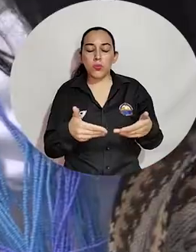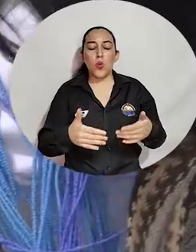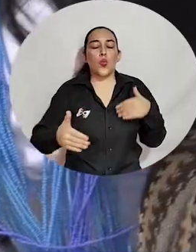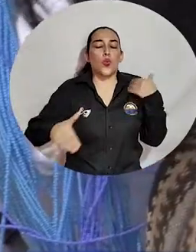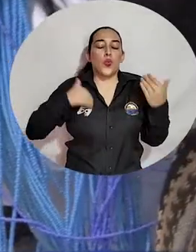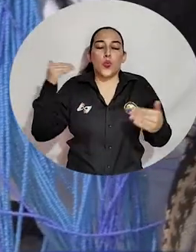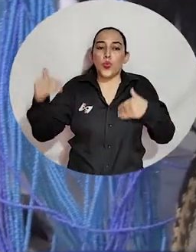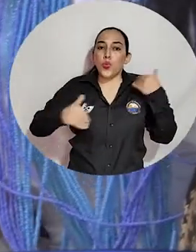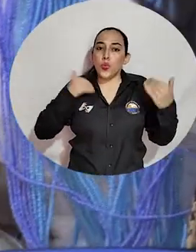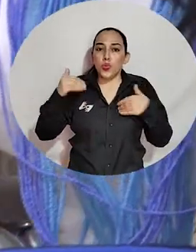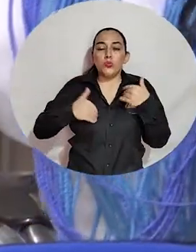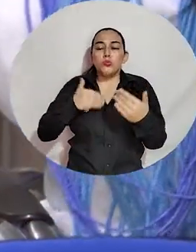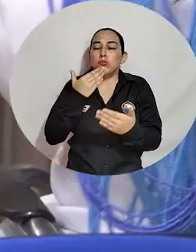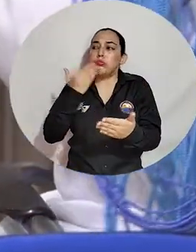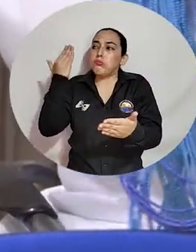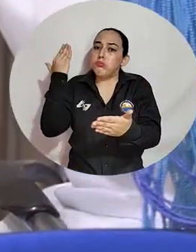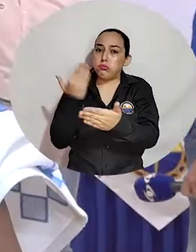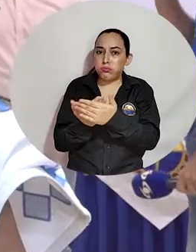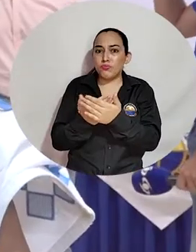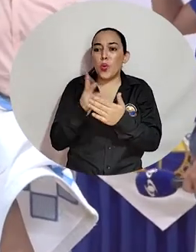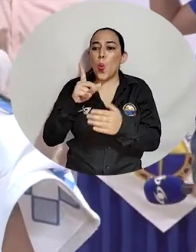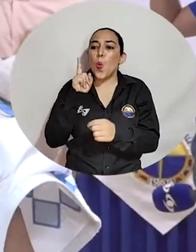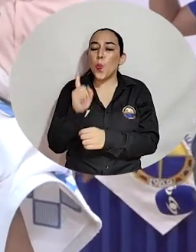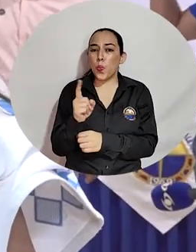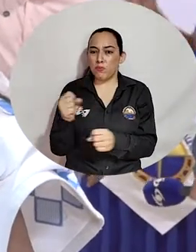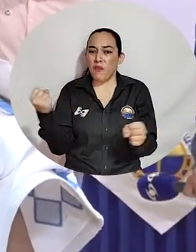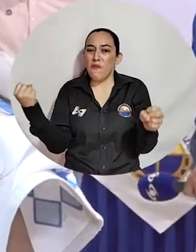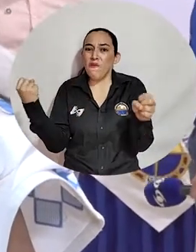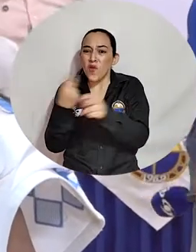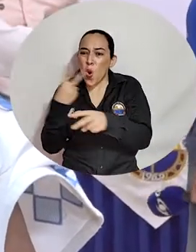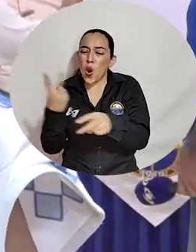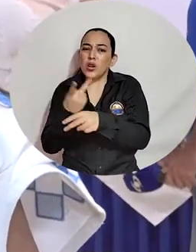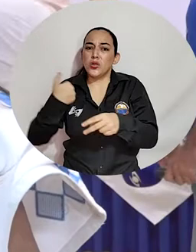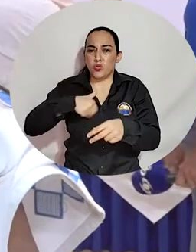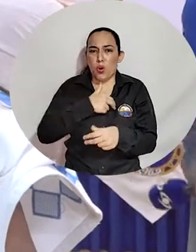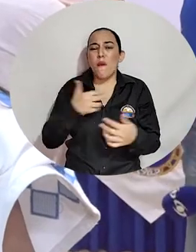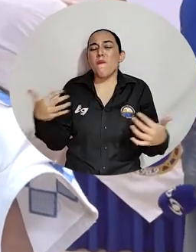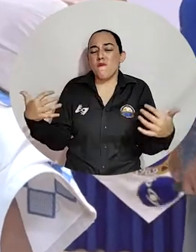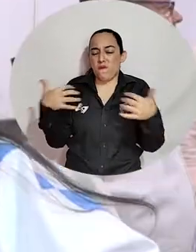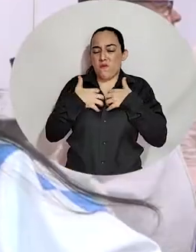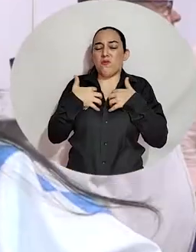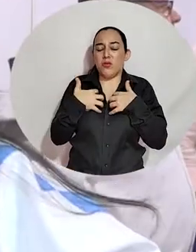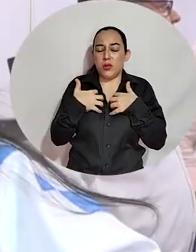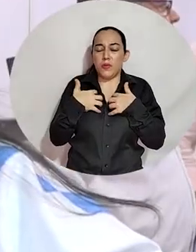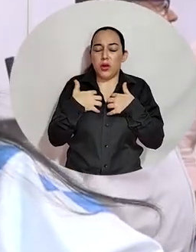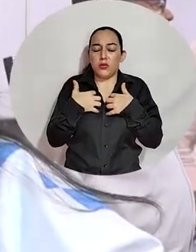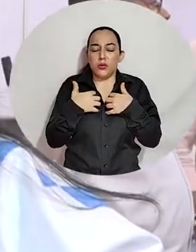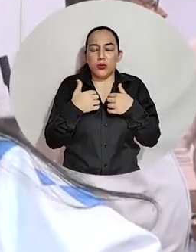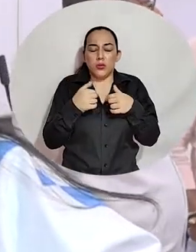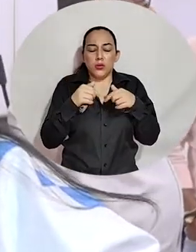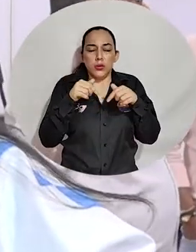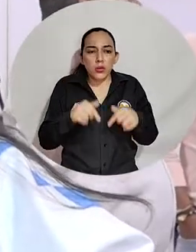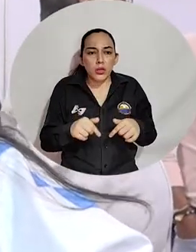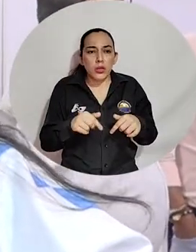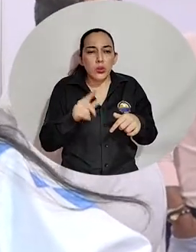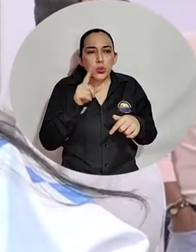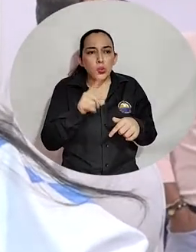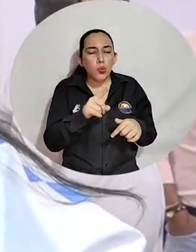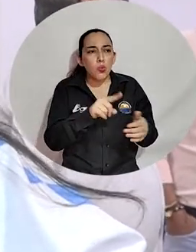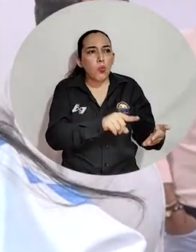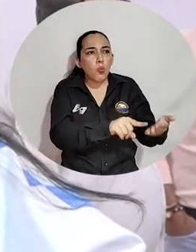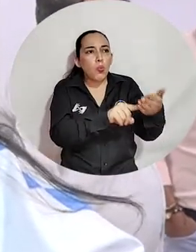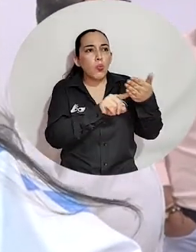somos una familia que fuimos desplazadas, afectadas de este conflicto armado, creo que este acto